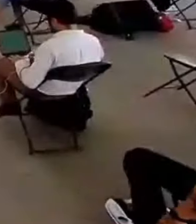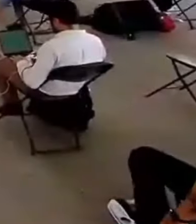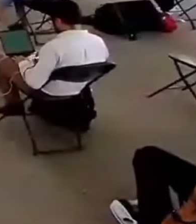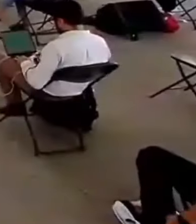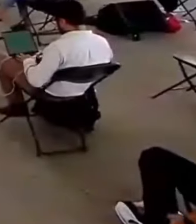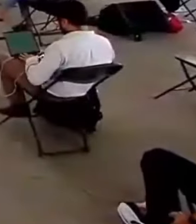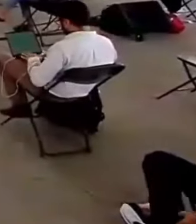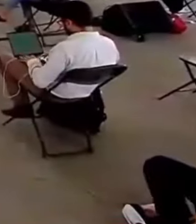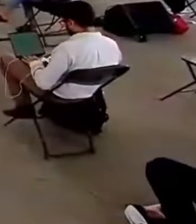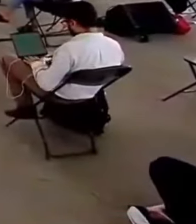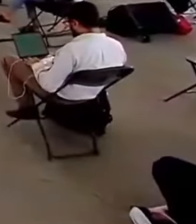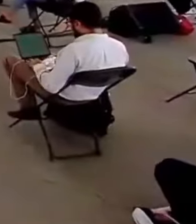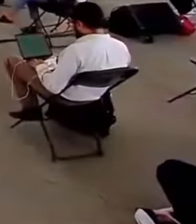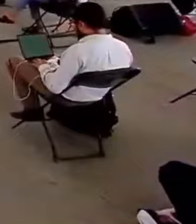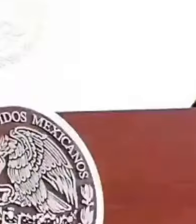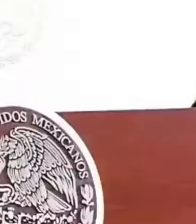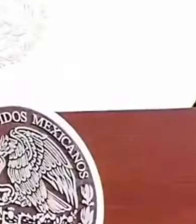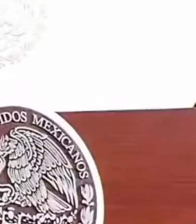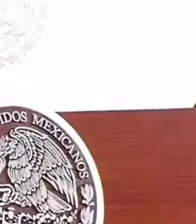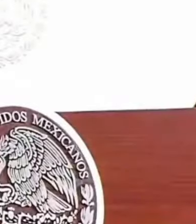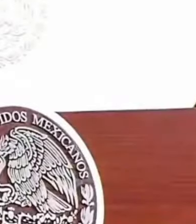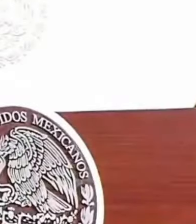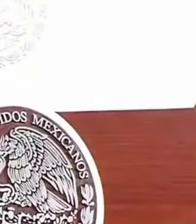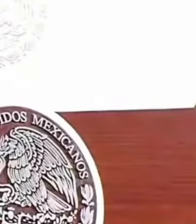no es cierto.